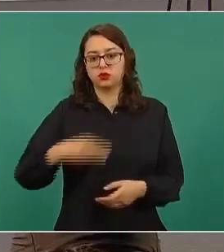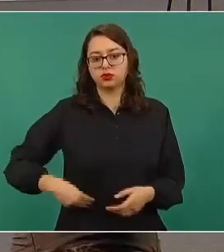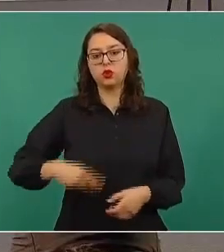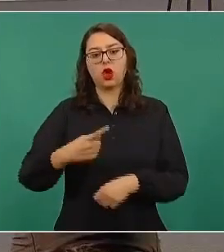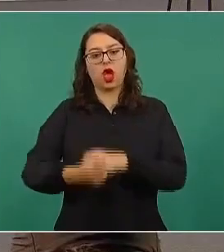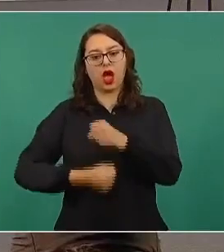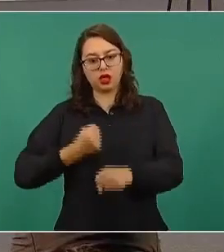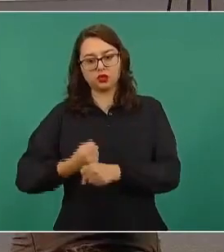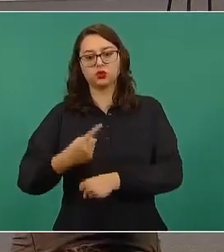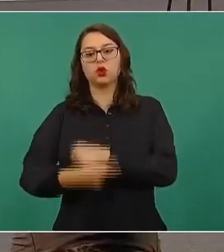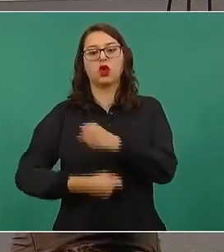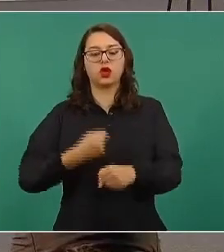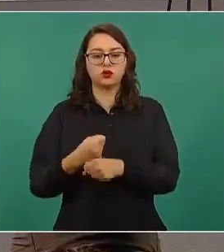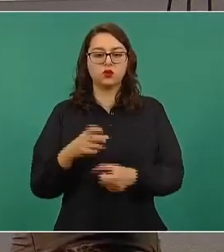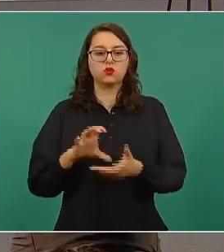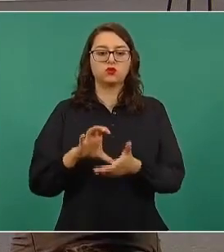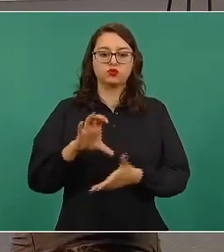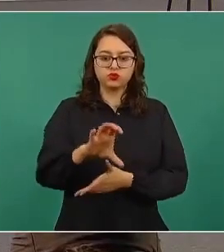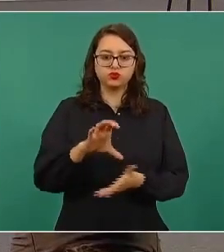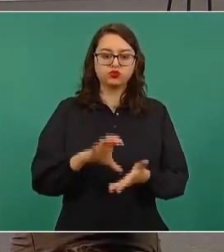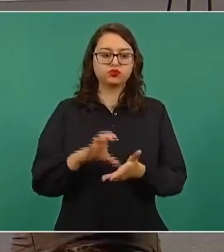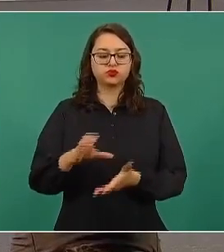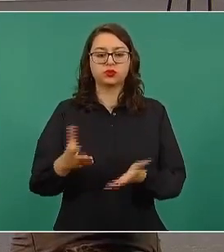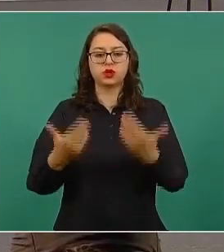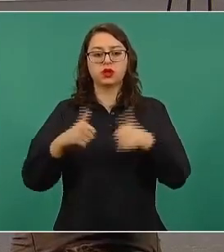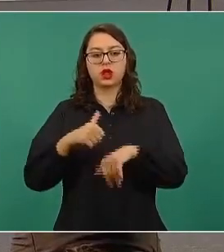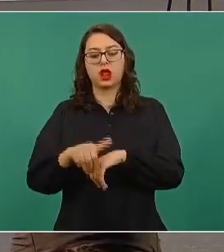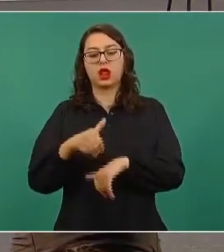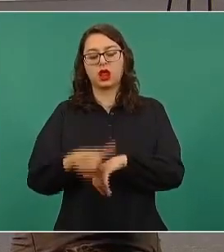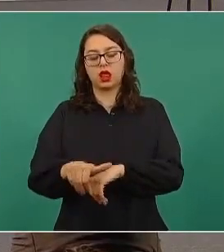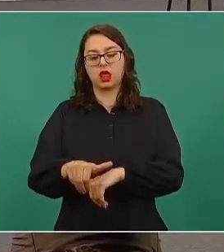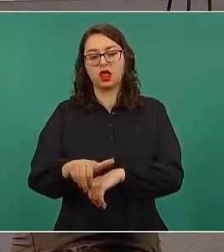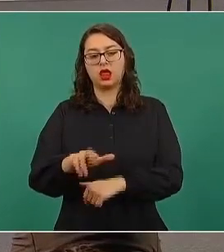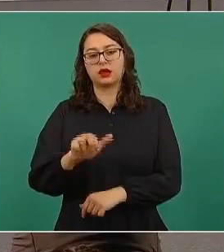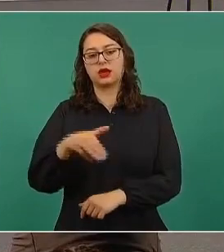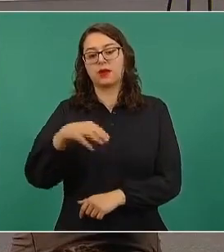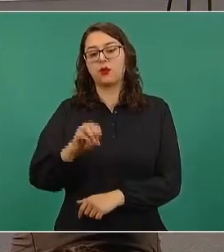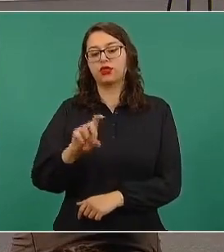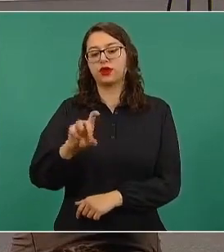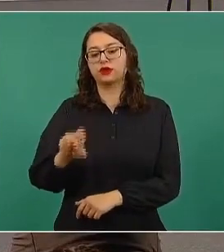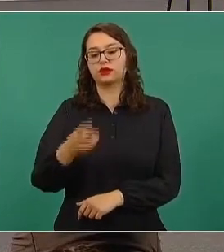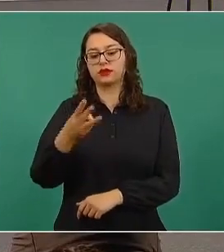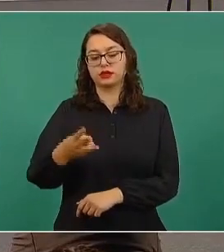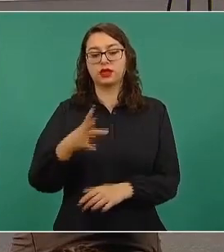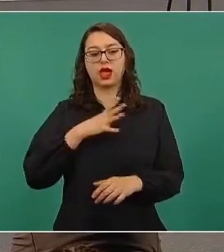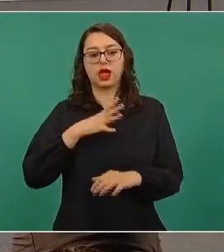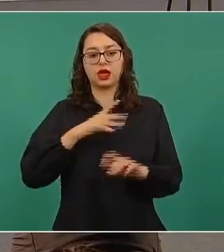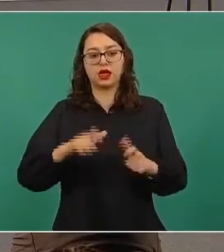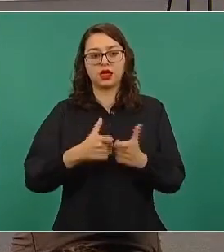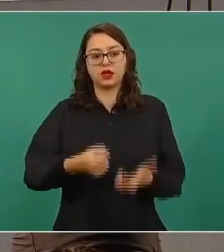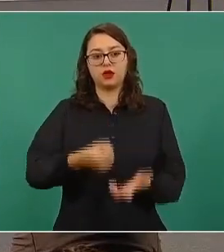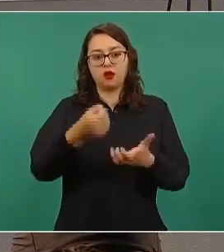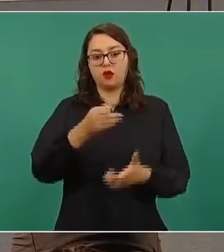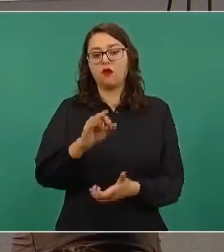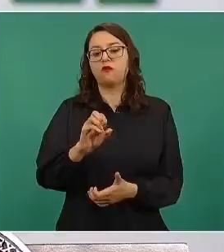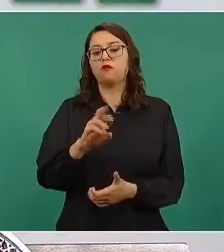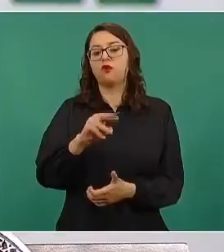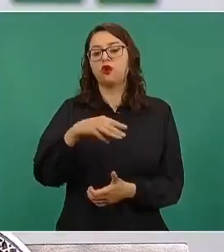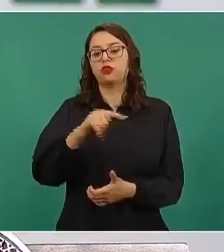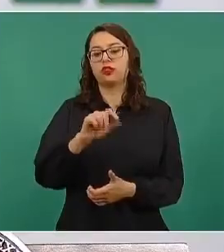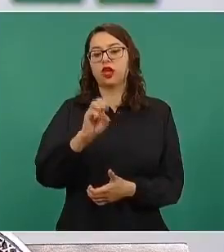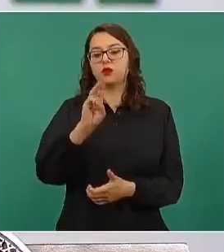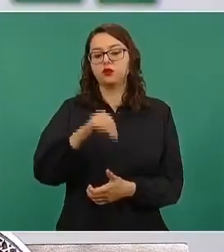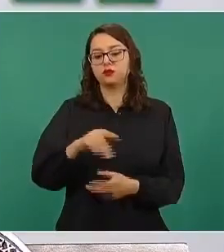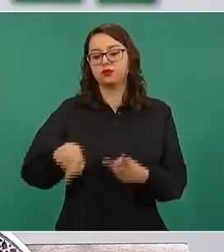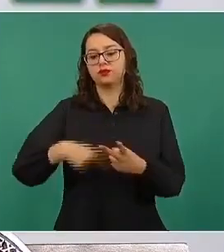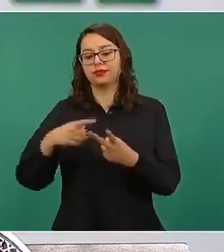Y en el caso del ramo 33, uno de los más importantes es el Fortamun, así como el FAIS. El FAIS tiene una vertiente que va para la